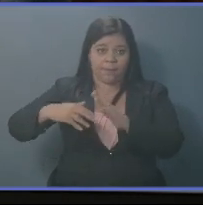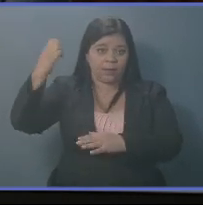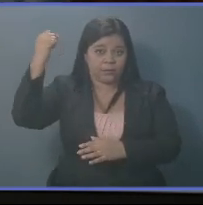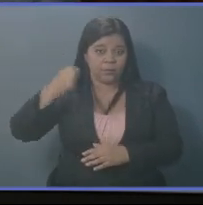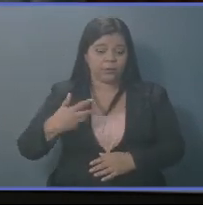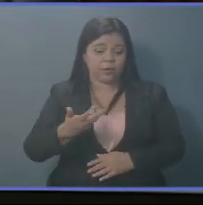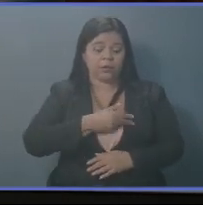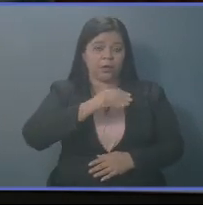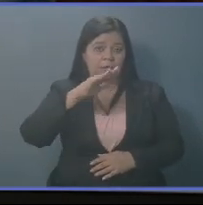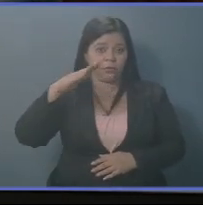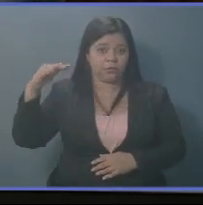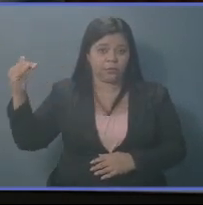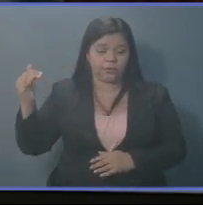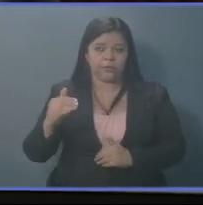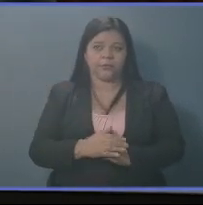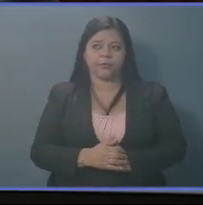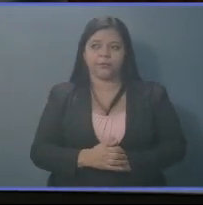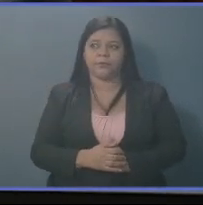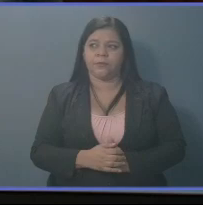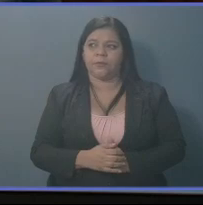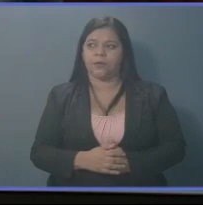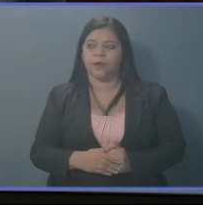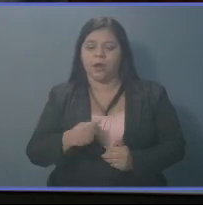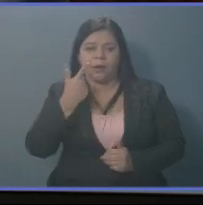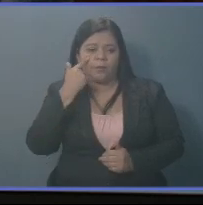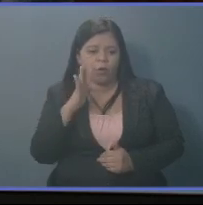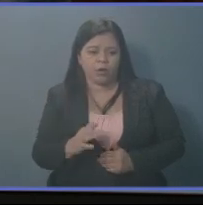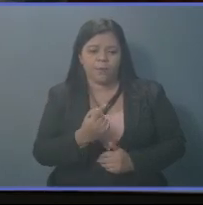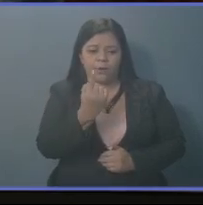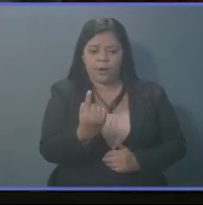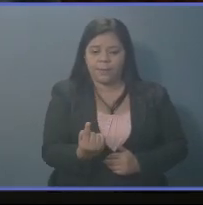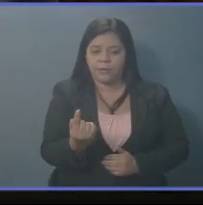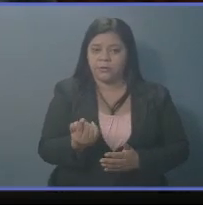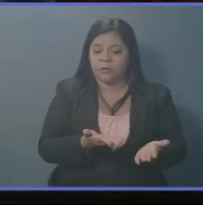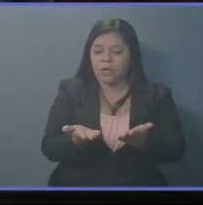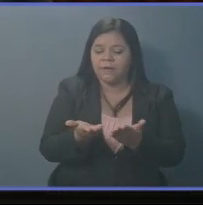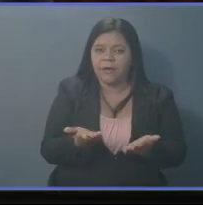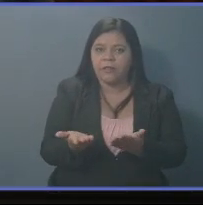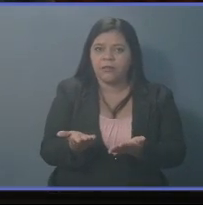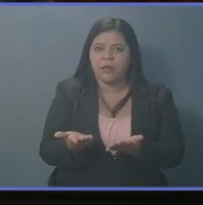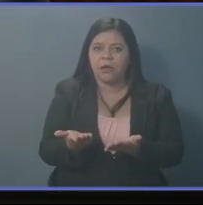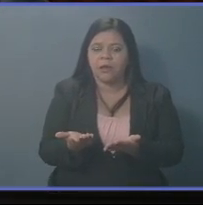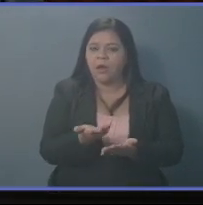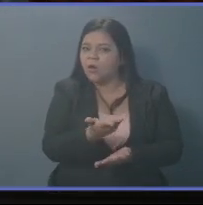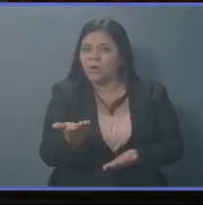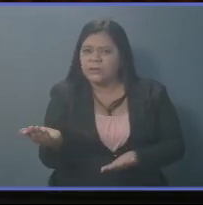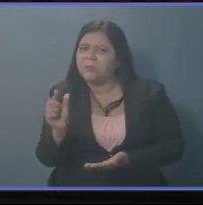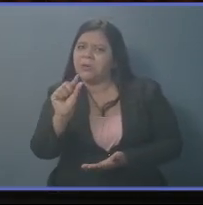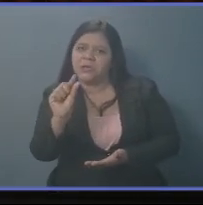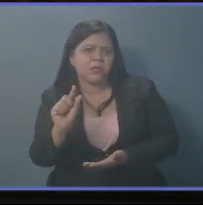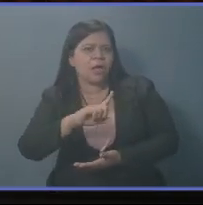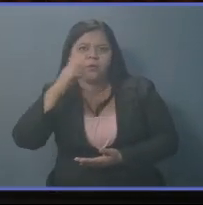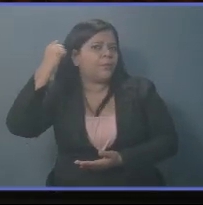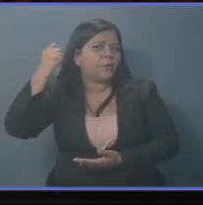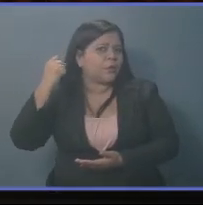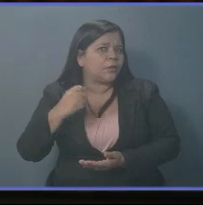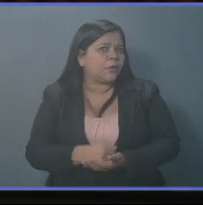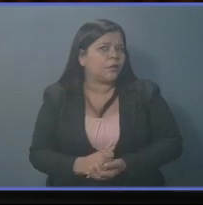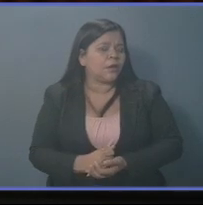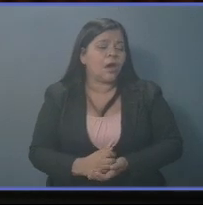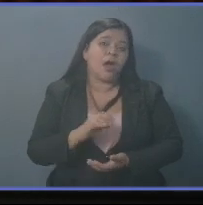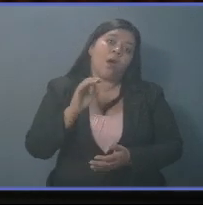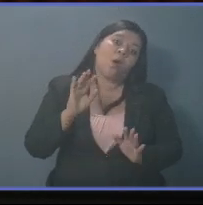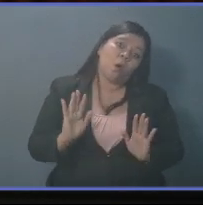O sea, que el que vende minuta no es importante. O sea, que la